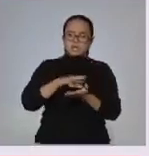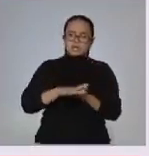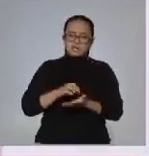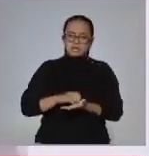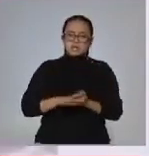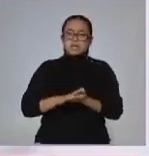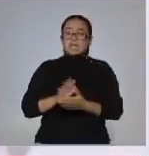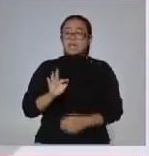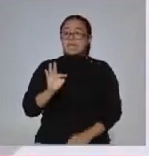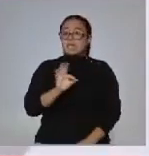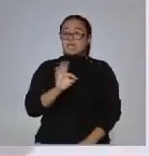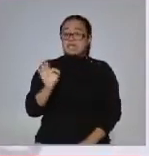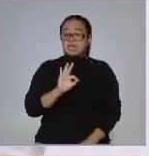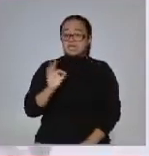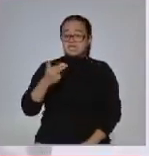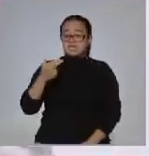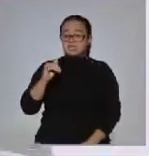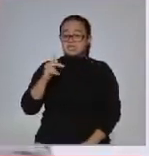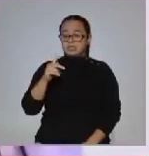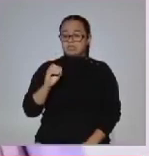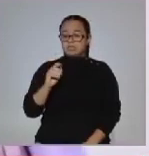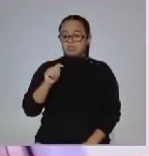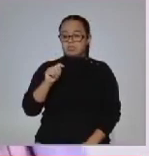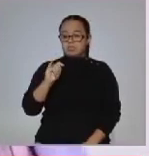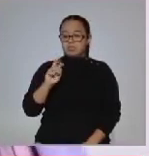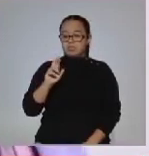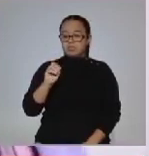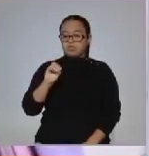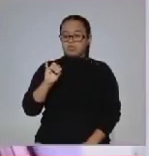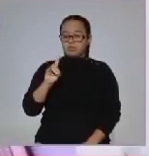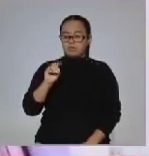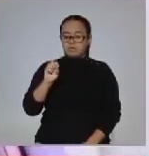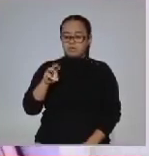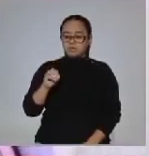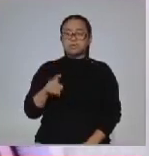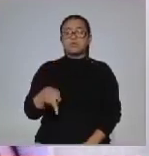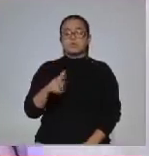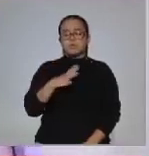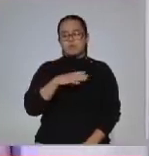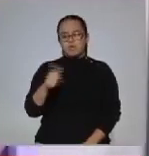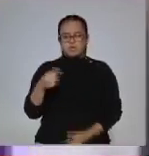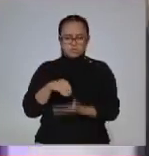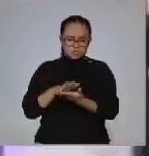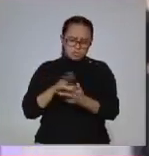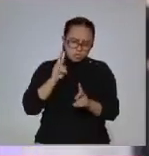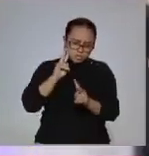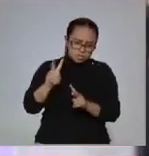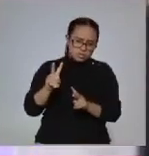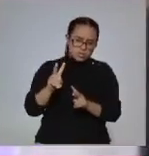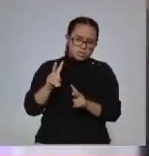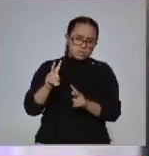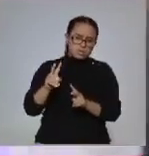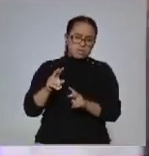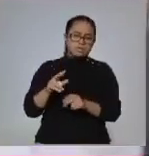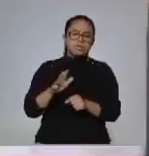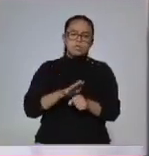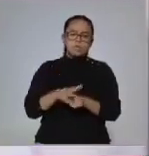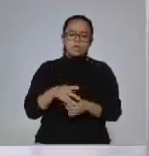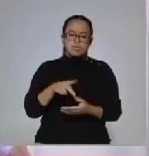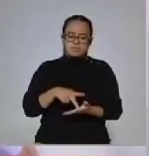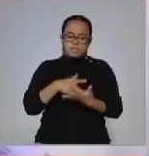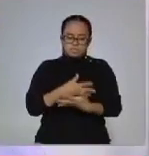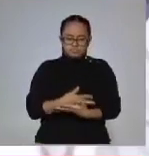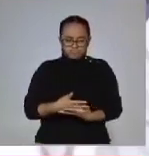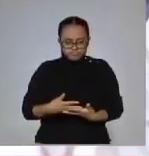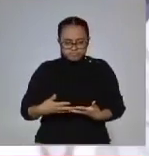apuntan hacia una posible hipertiroidismo, aunque también paradójicamente hay otros datos que apuntan a un hipotiroidismo. El aumento de